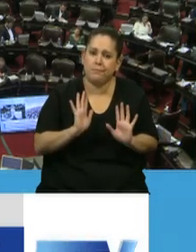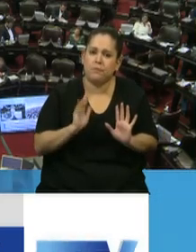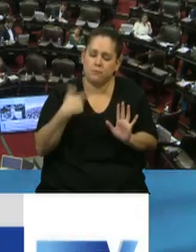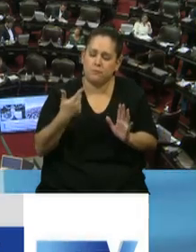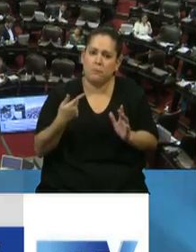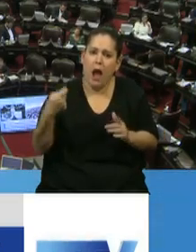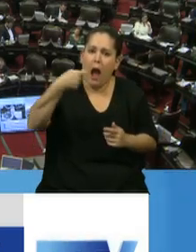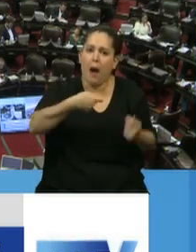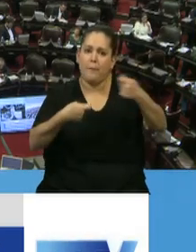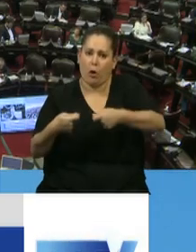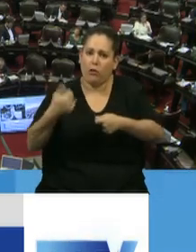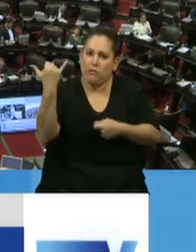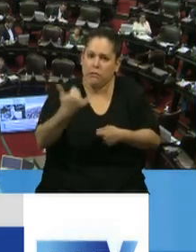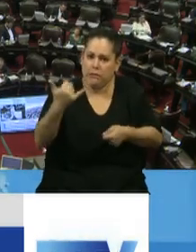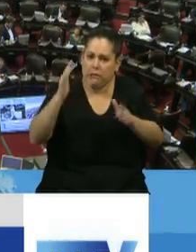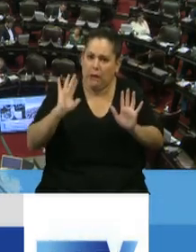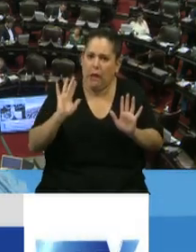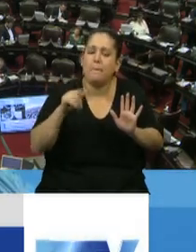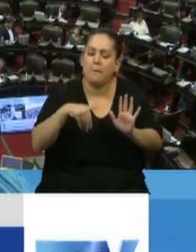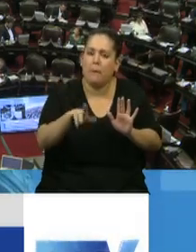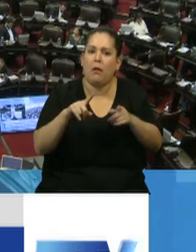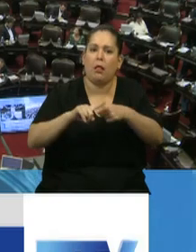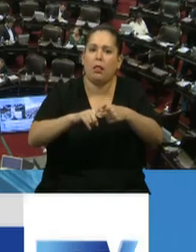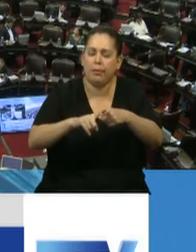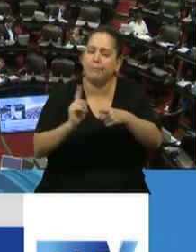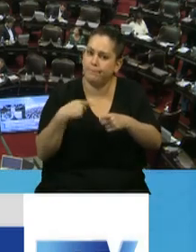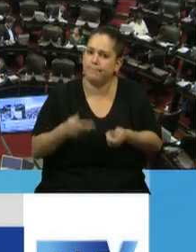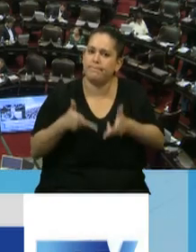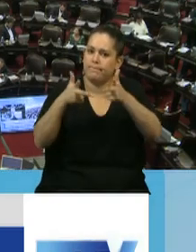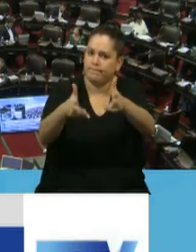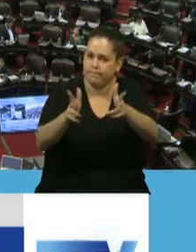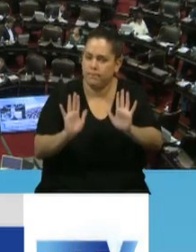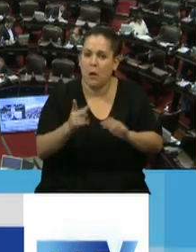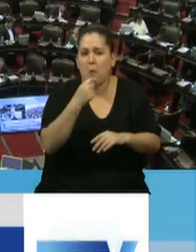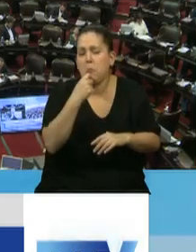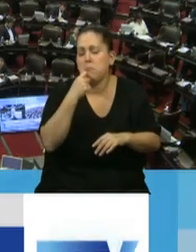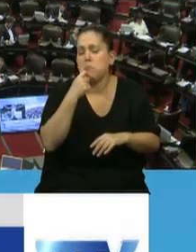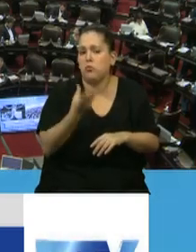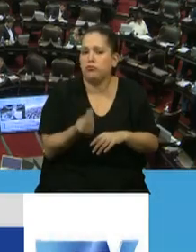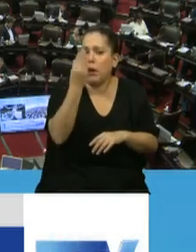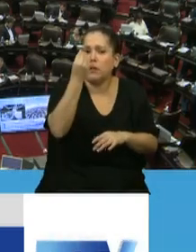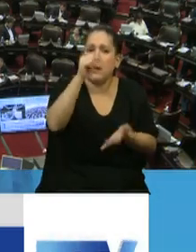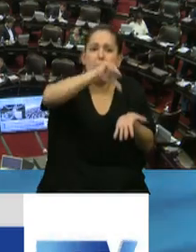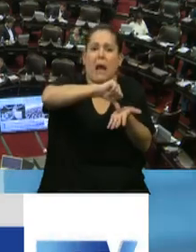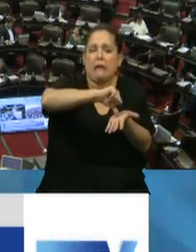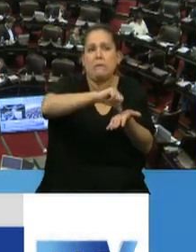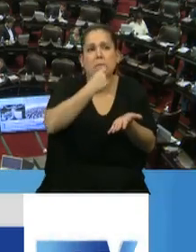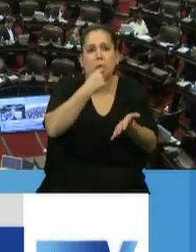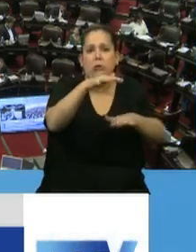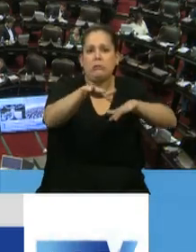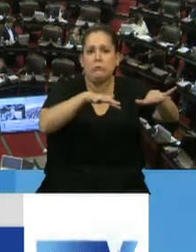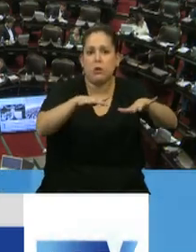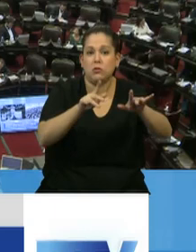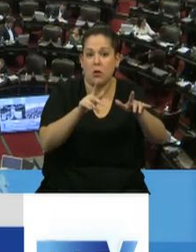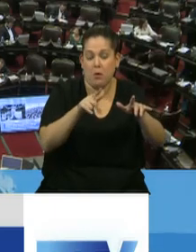aportes para esta discusión. Cuando un país atraviesa en general este tipo de crisis,